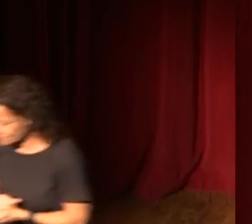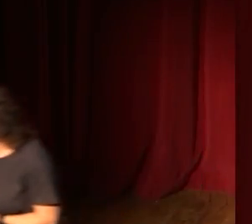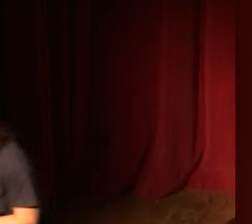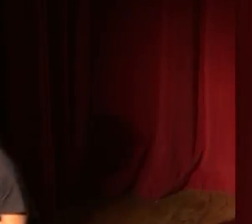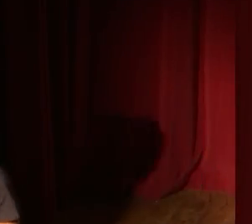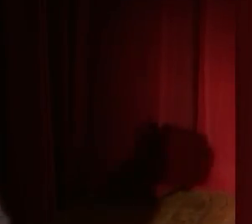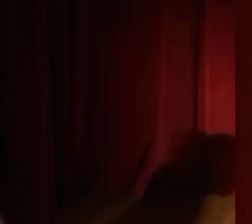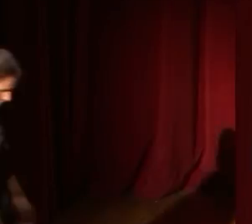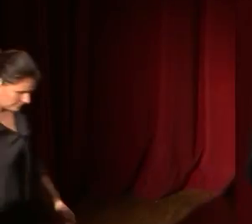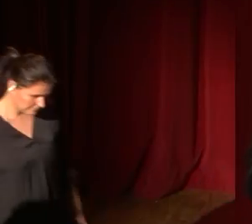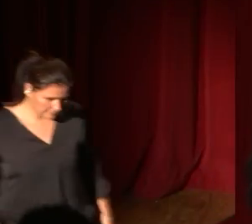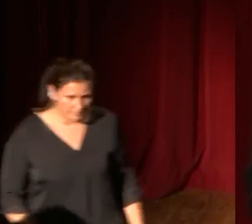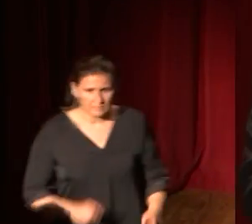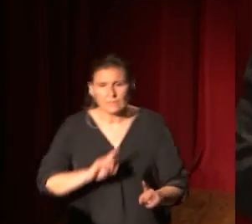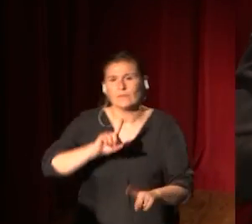Volverá esta reflexión, ¿eh?